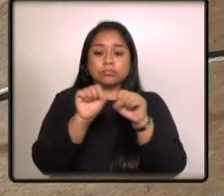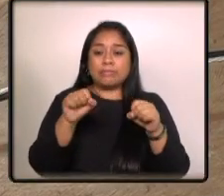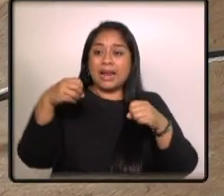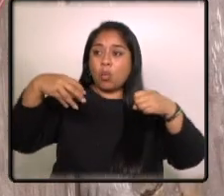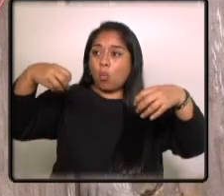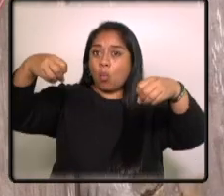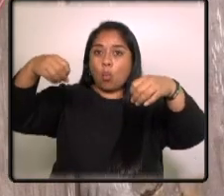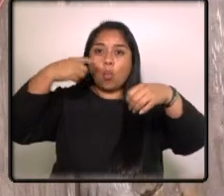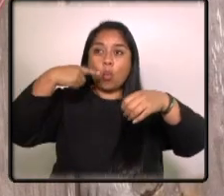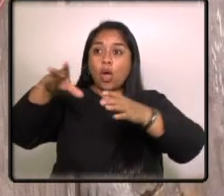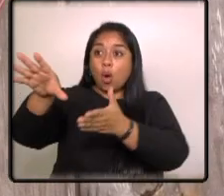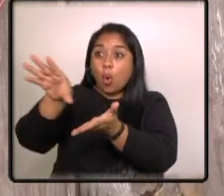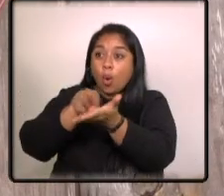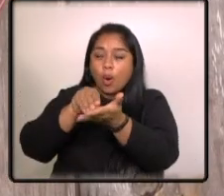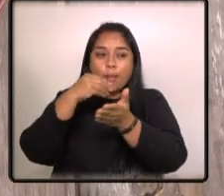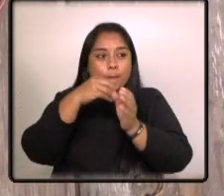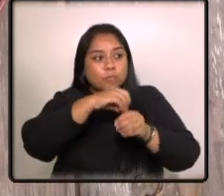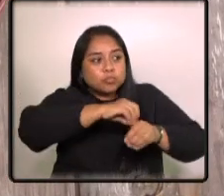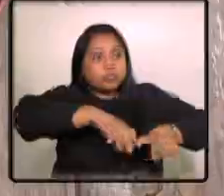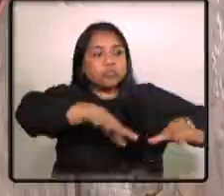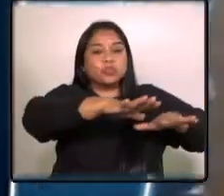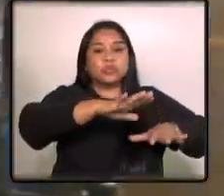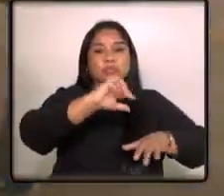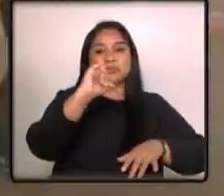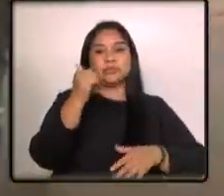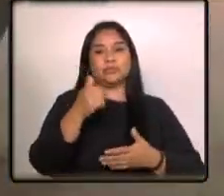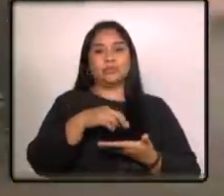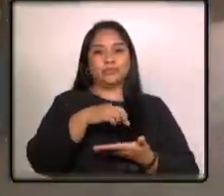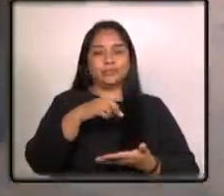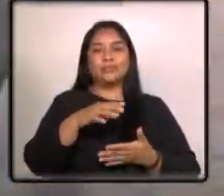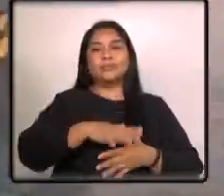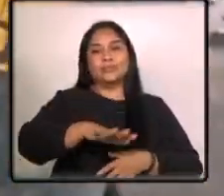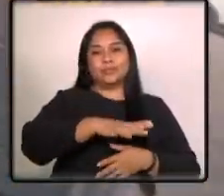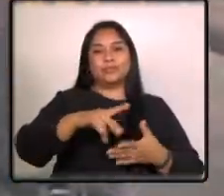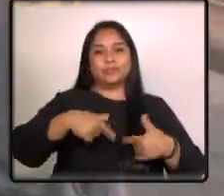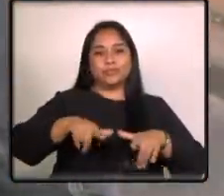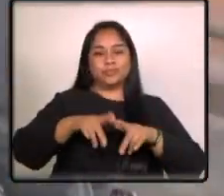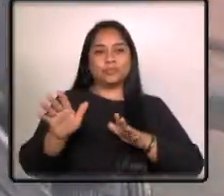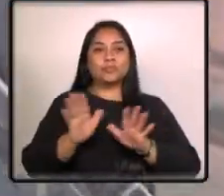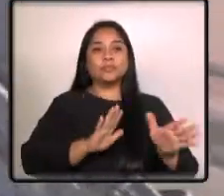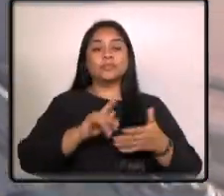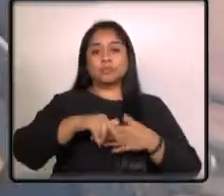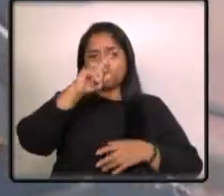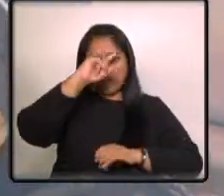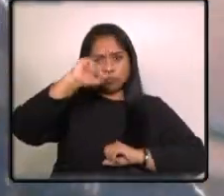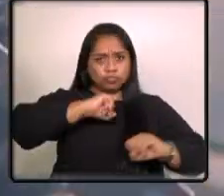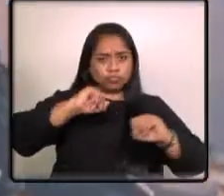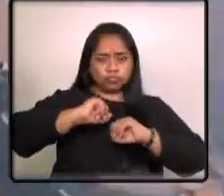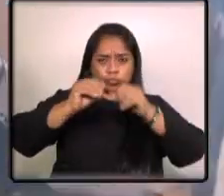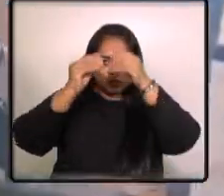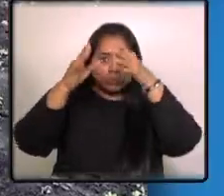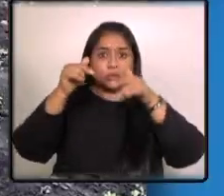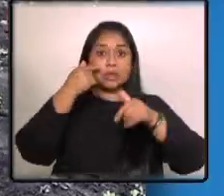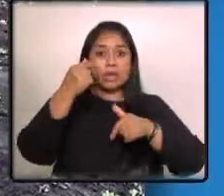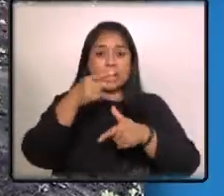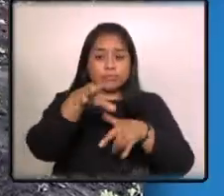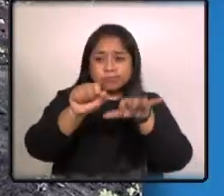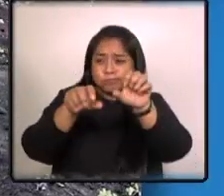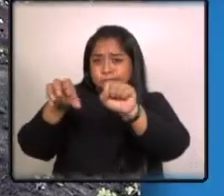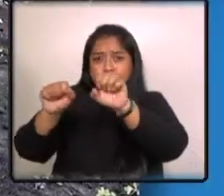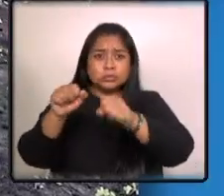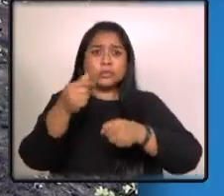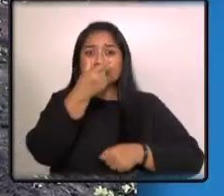poder llevarlo a otras áreas del país. Trabajos de inteligencia permiten la incautación de droga y la